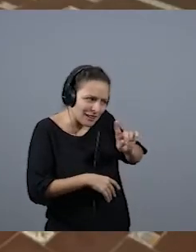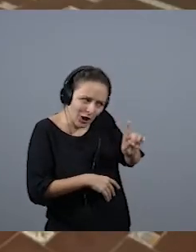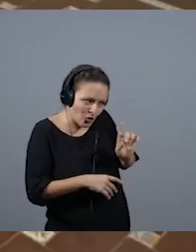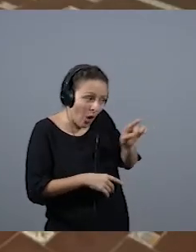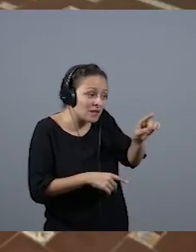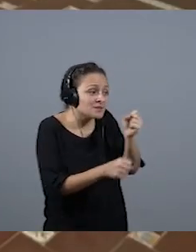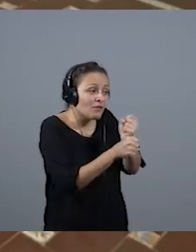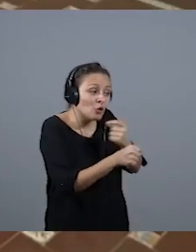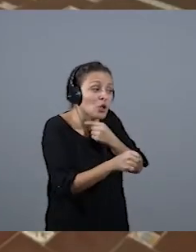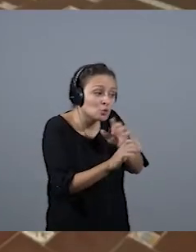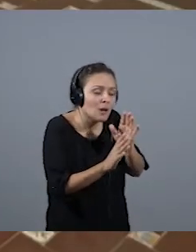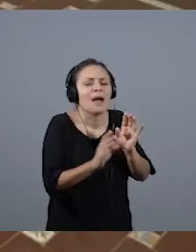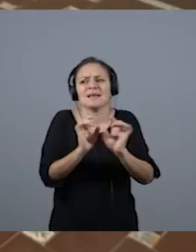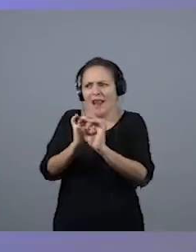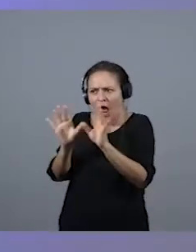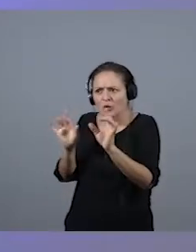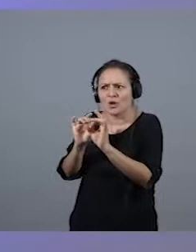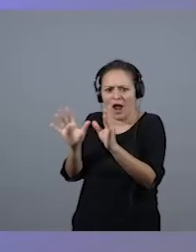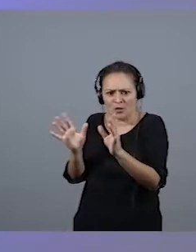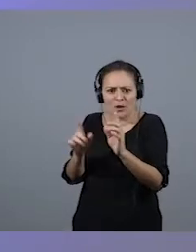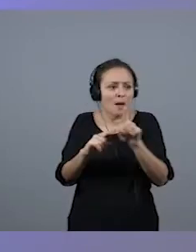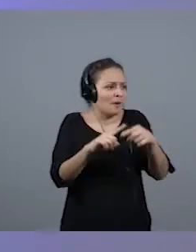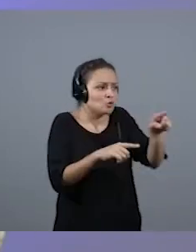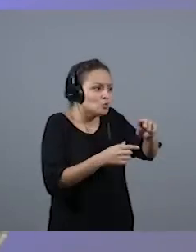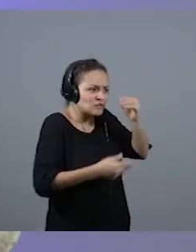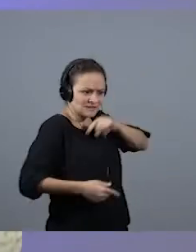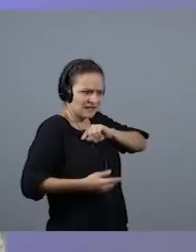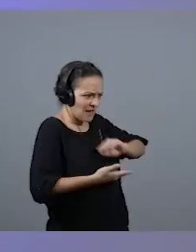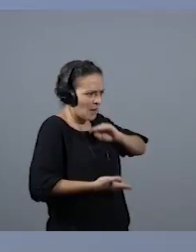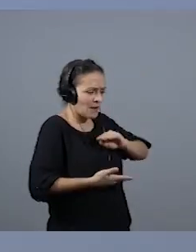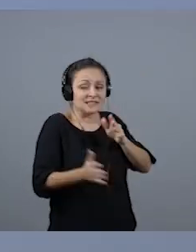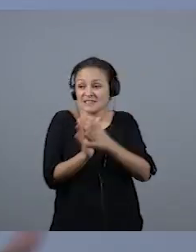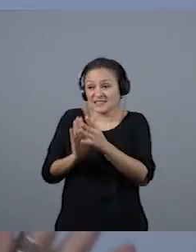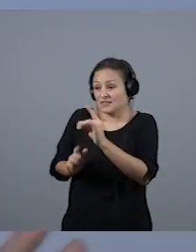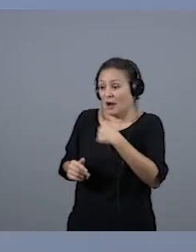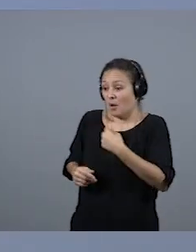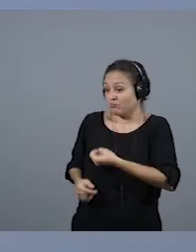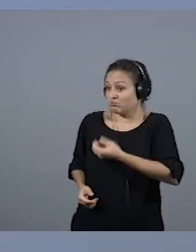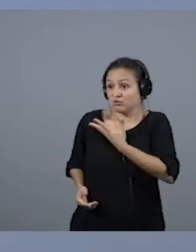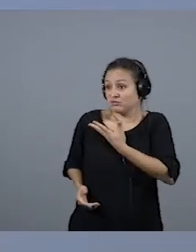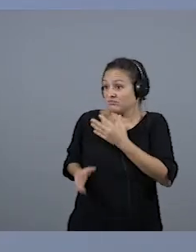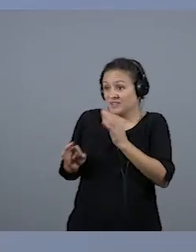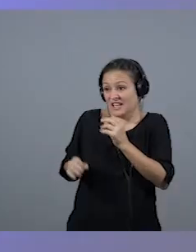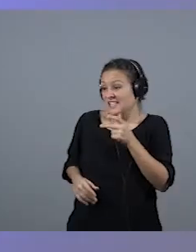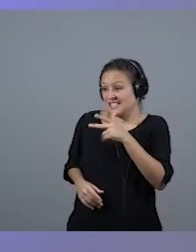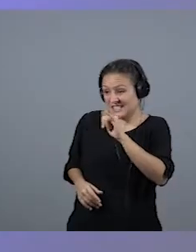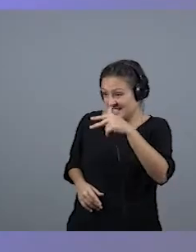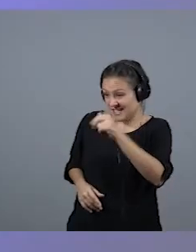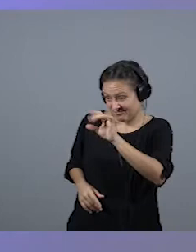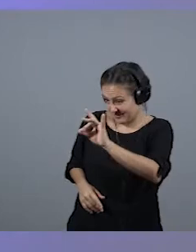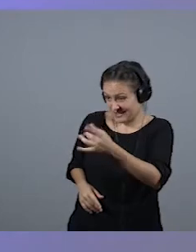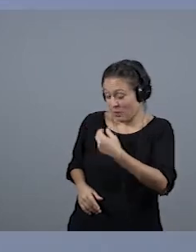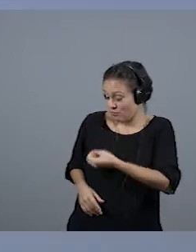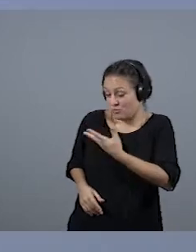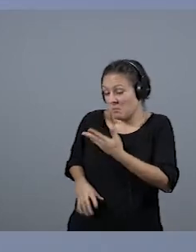gustaba tu trabajo? Sí, efectivamente. ¿Te gustaba tu trabajo? ¿Te veías capacitada para ello? Era mi pilar de vida, Chicha, era mi pilar de vida, y ahí se